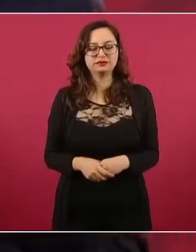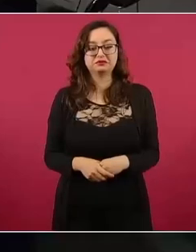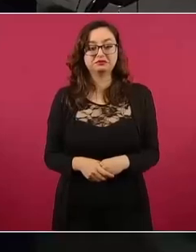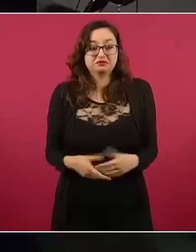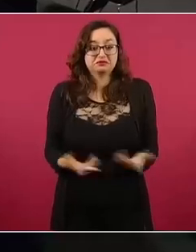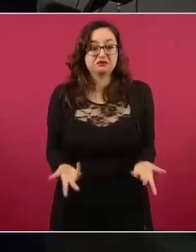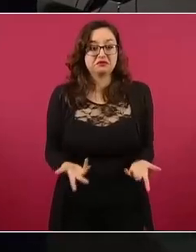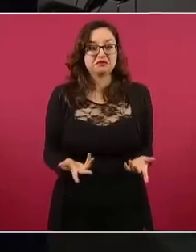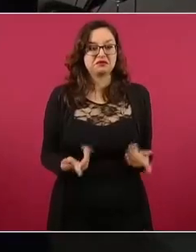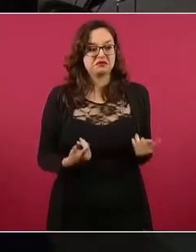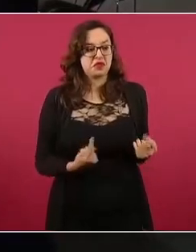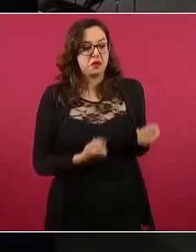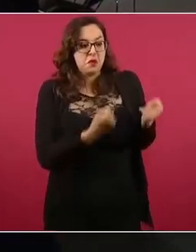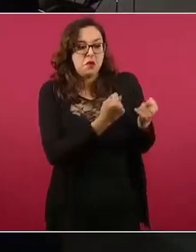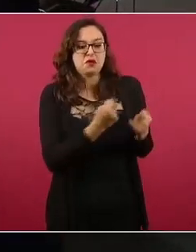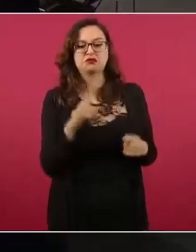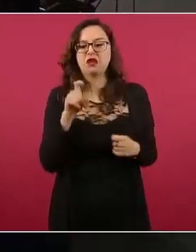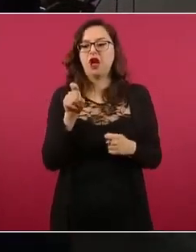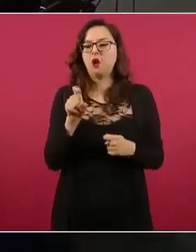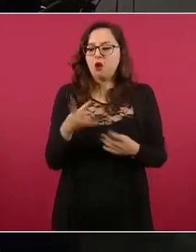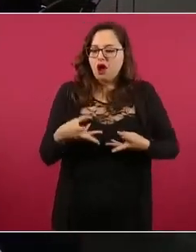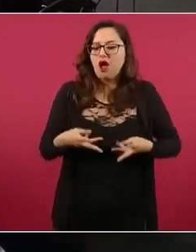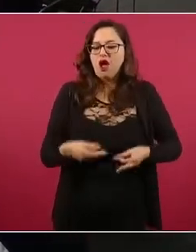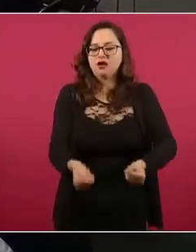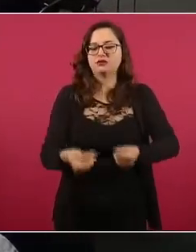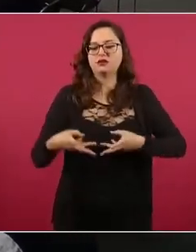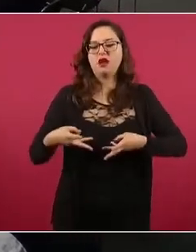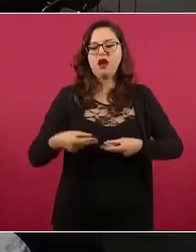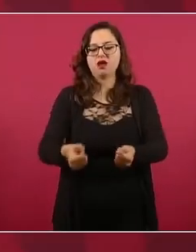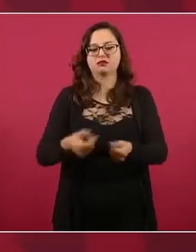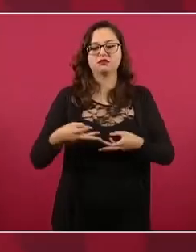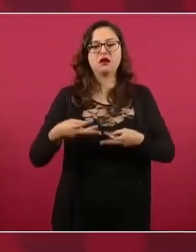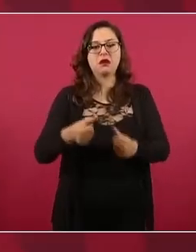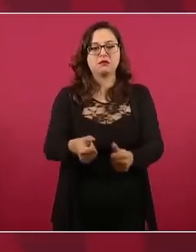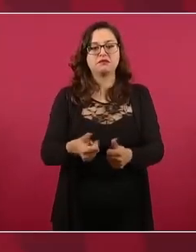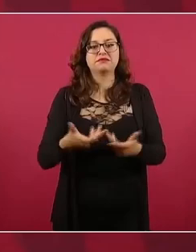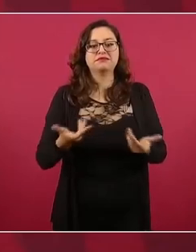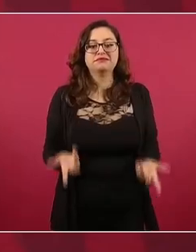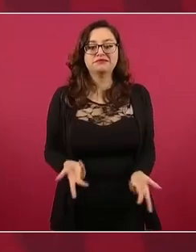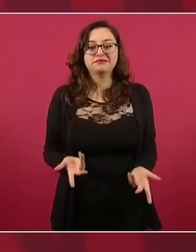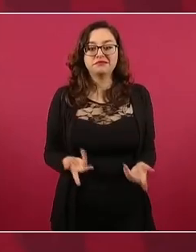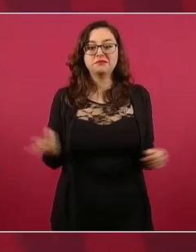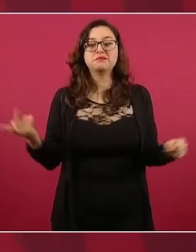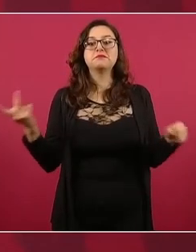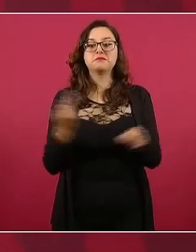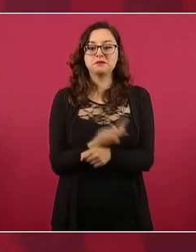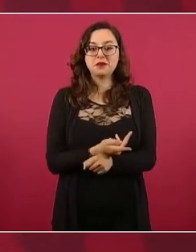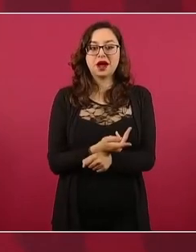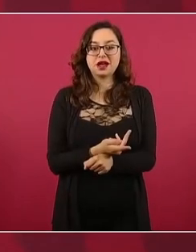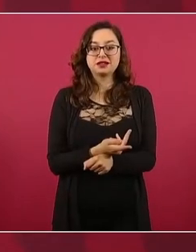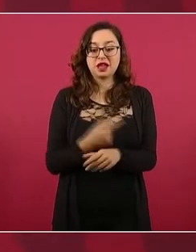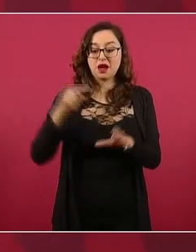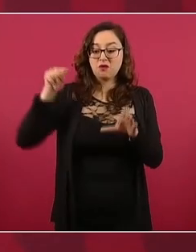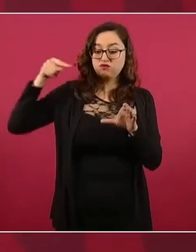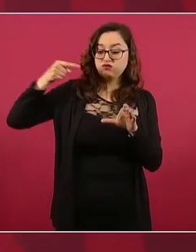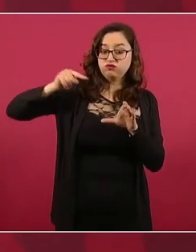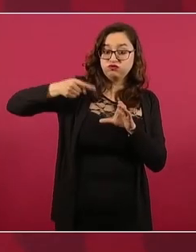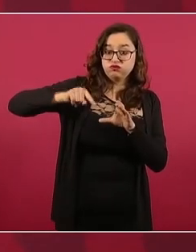sobreexplotando los mantos acuíferos, pues ya lo que se extrae es agua con arsénico.